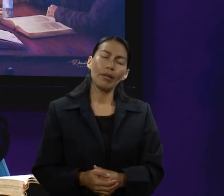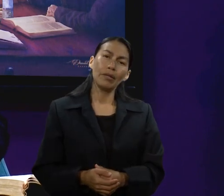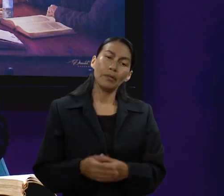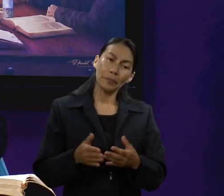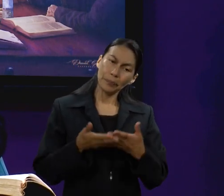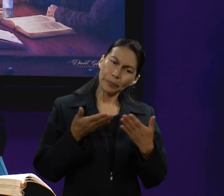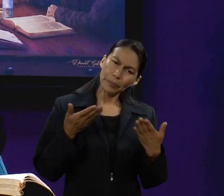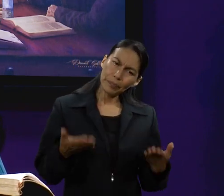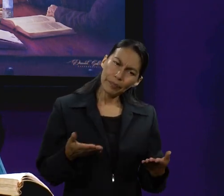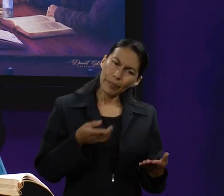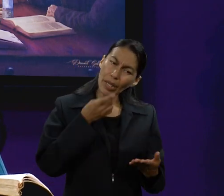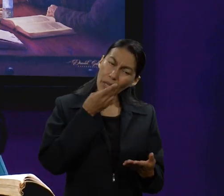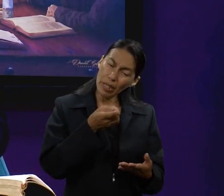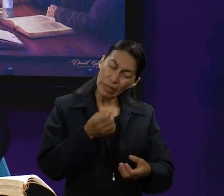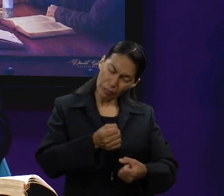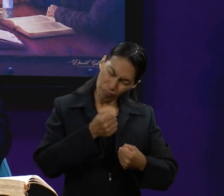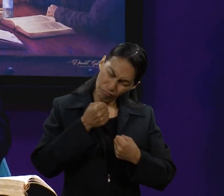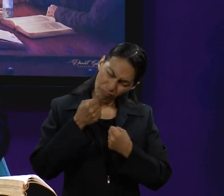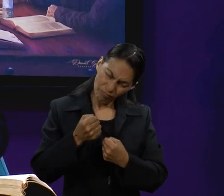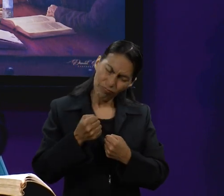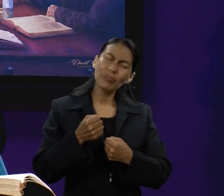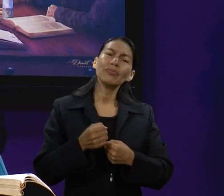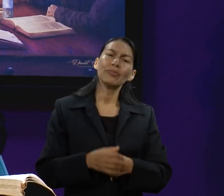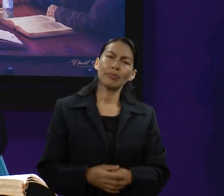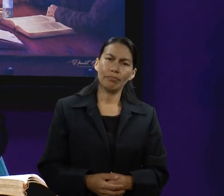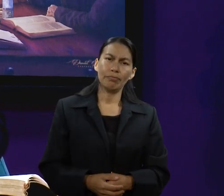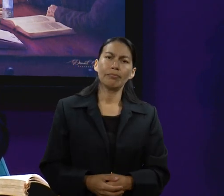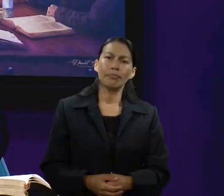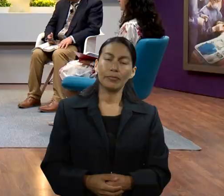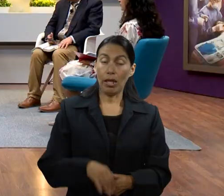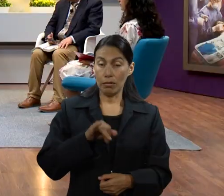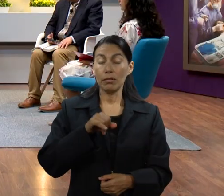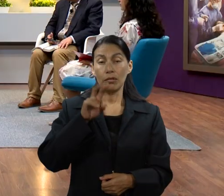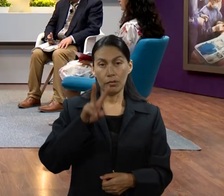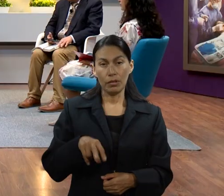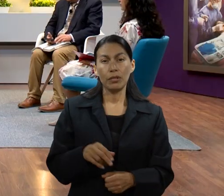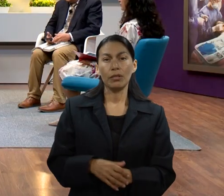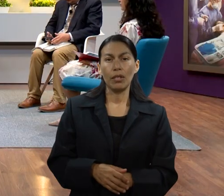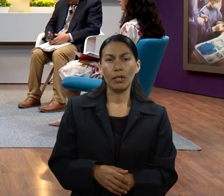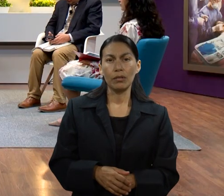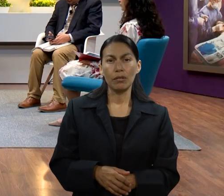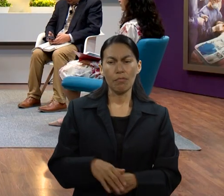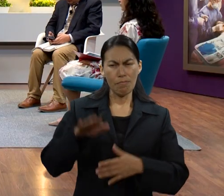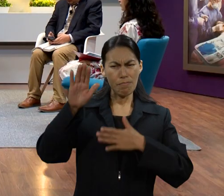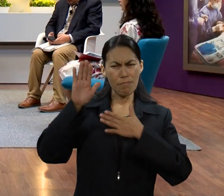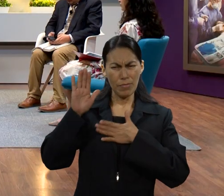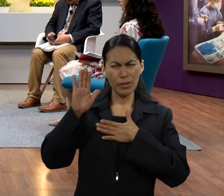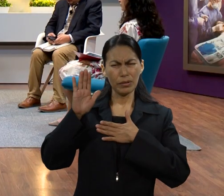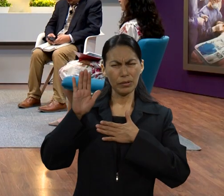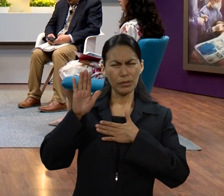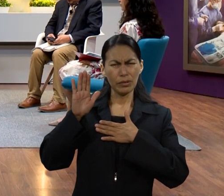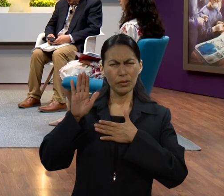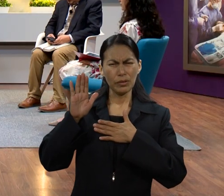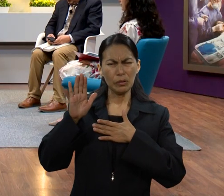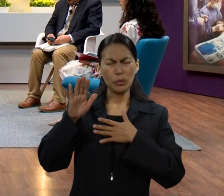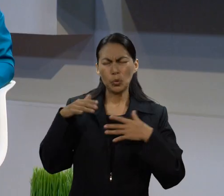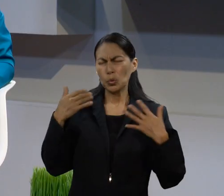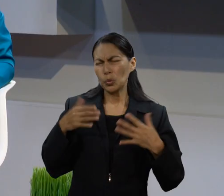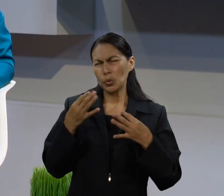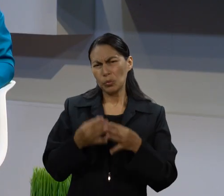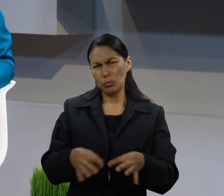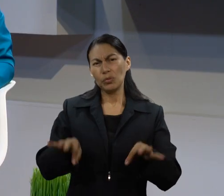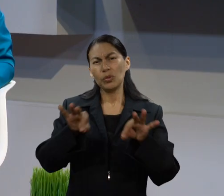pacto, pero ahora creo que le da una certeza. Así es, un pacto con una